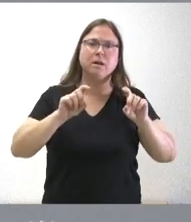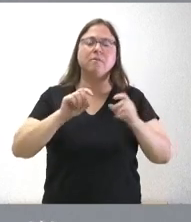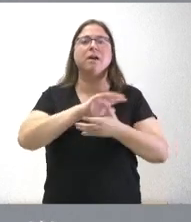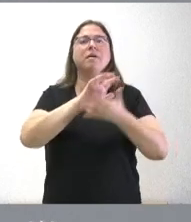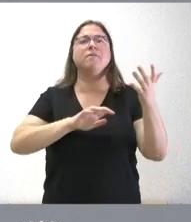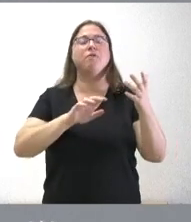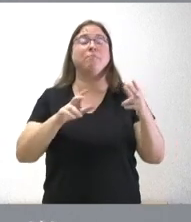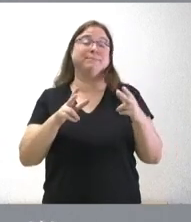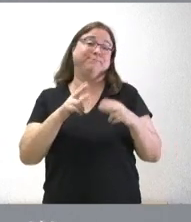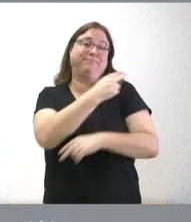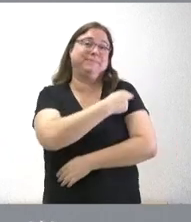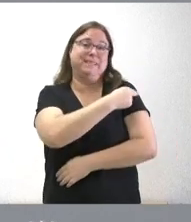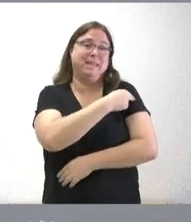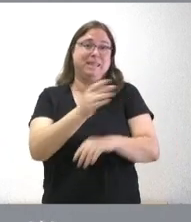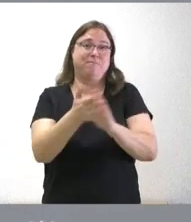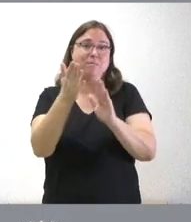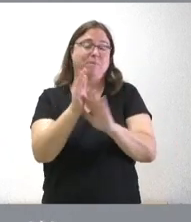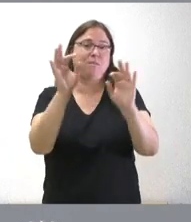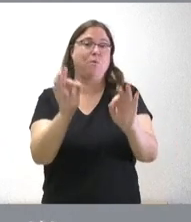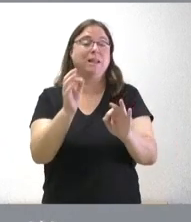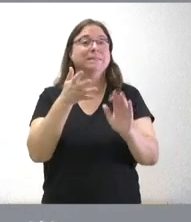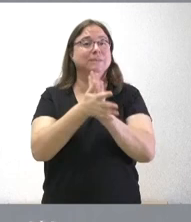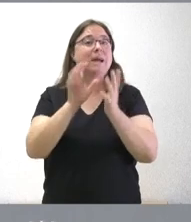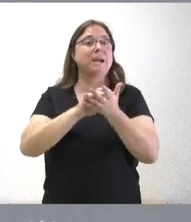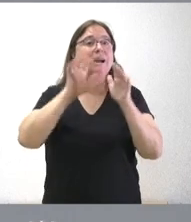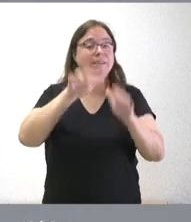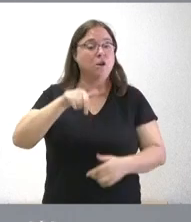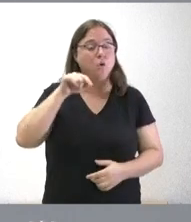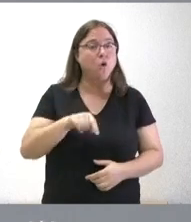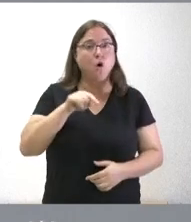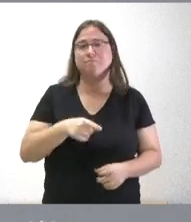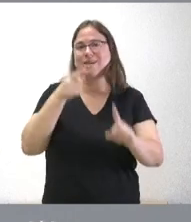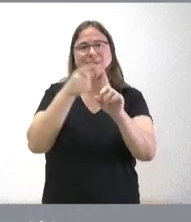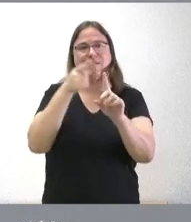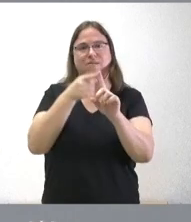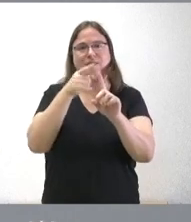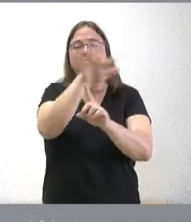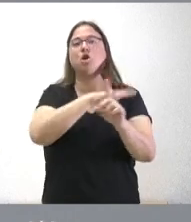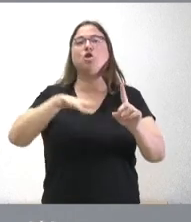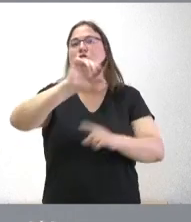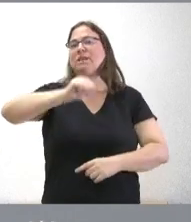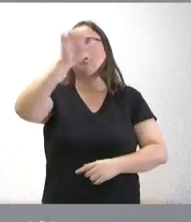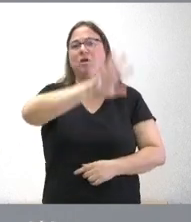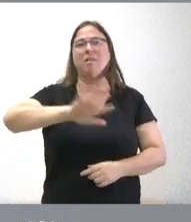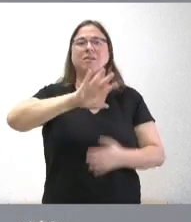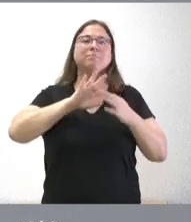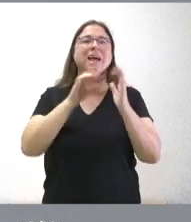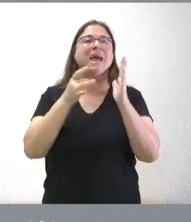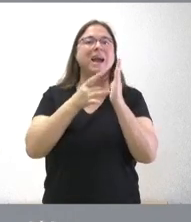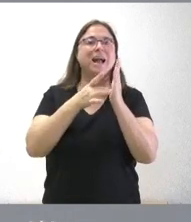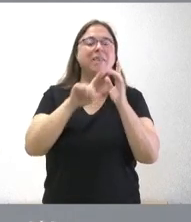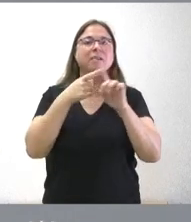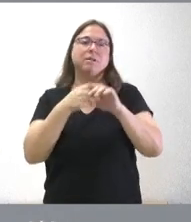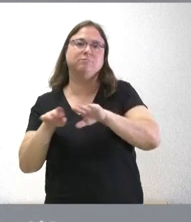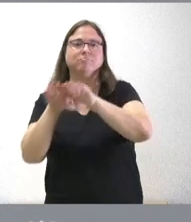sanitarios van en esa dirección de que Castilla y León es hoy una referencia dentro del contexto nacional en la calidad y en la equidad